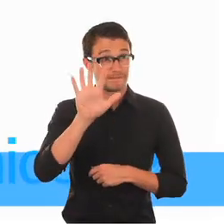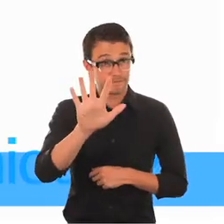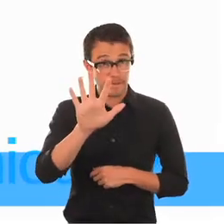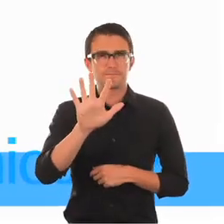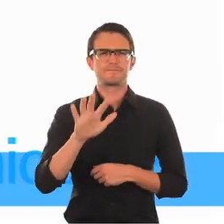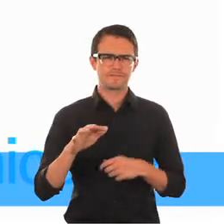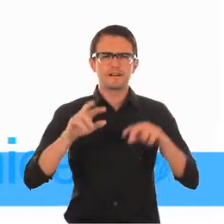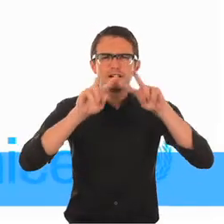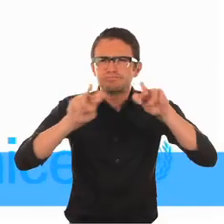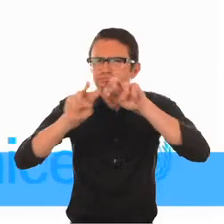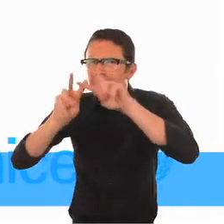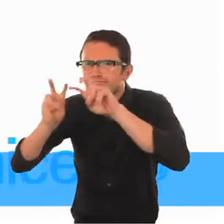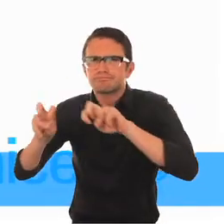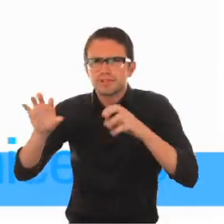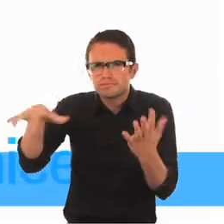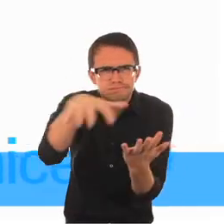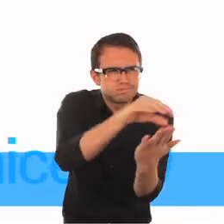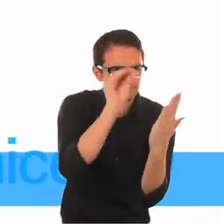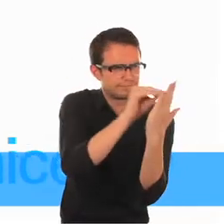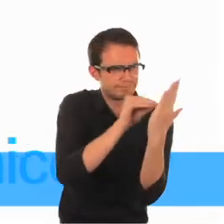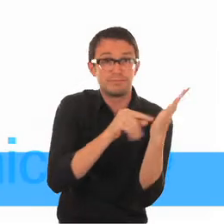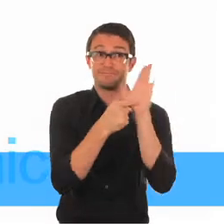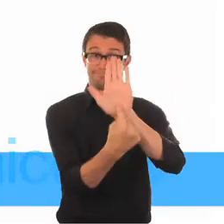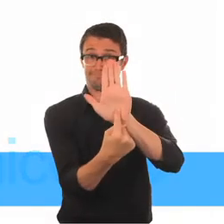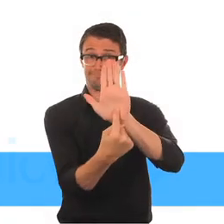Lección 5 Crear una base de pruebas sólida